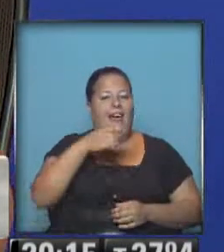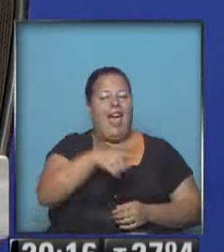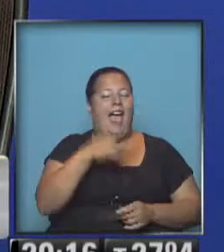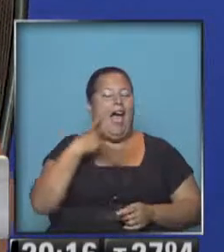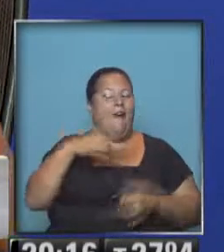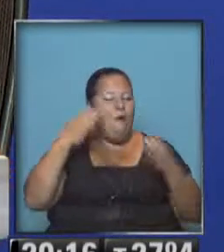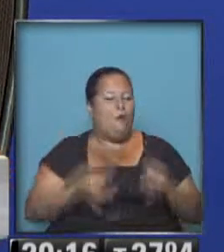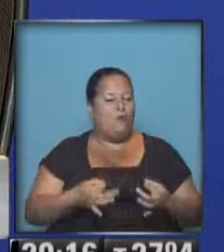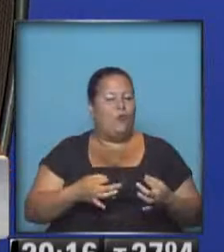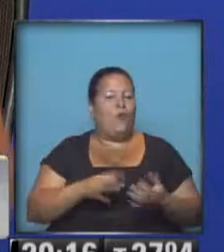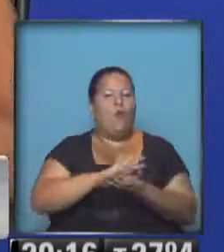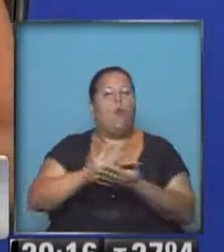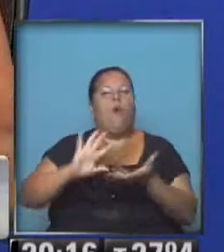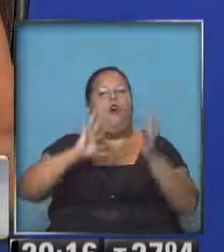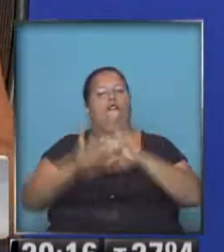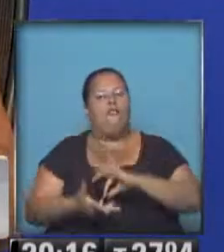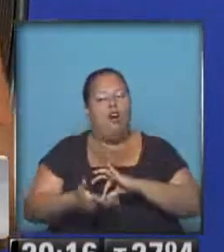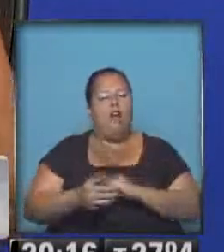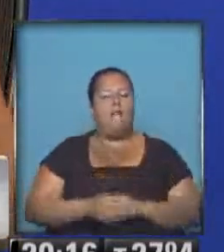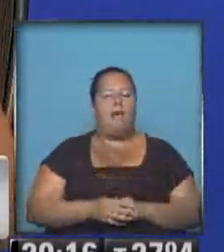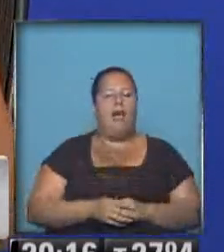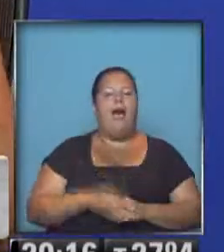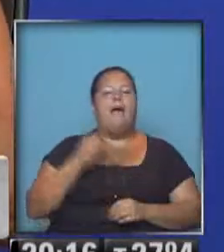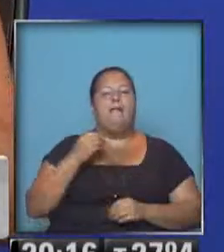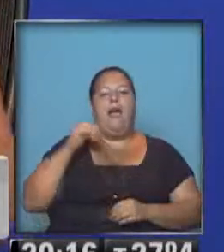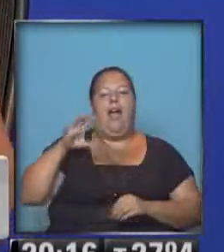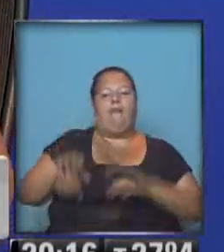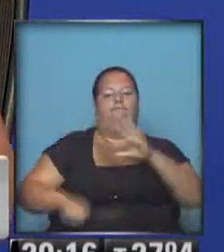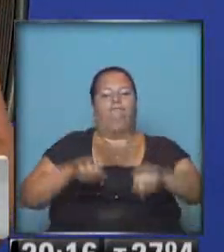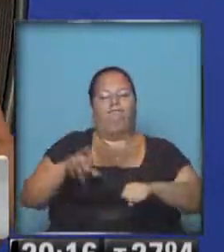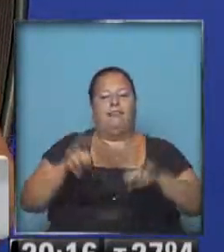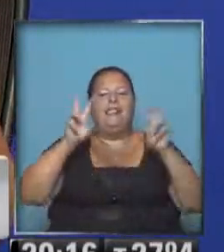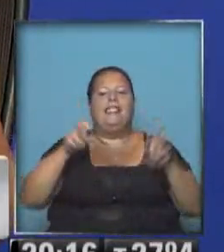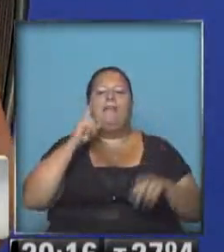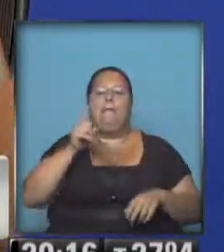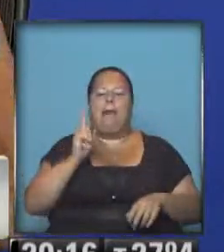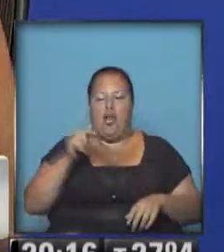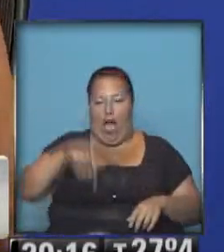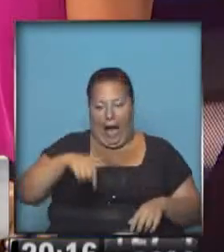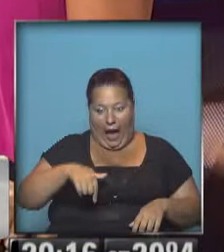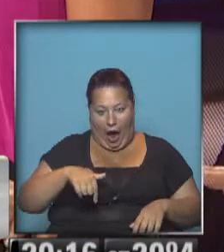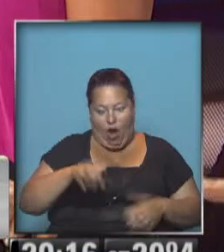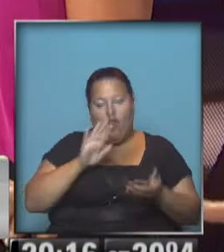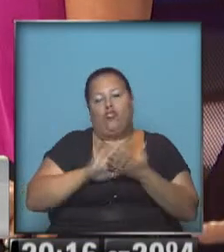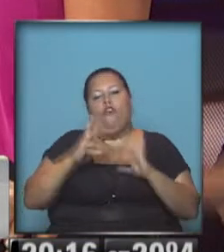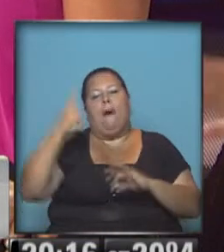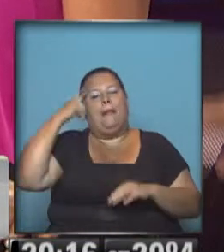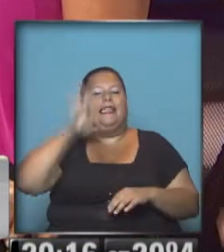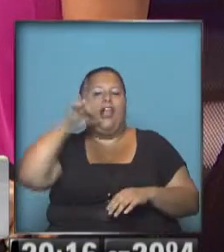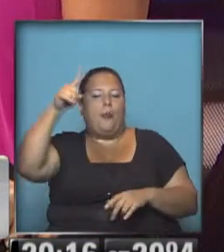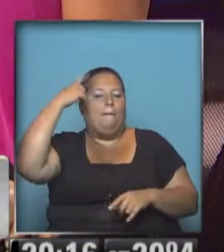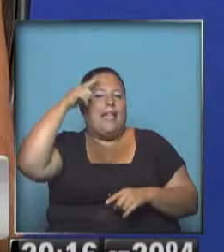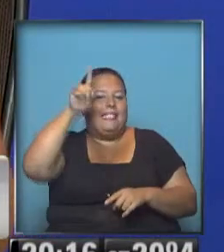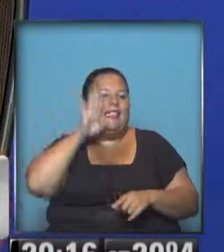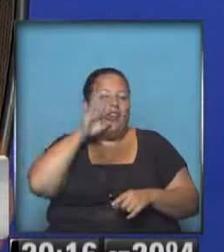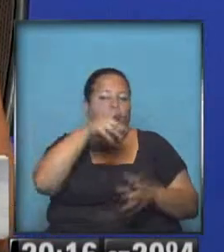justamente de una nueva forma de dominación a la parte que es más peligrosa hoy, desde la perspectiva norteamericana, desde la